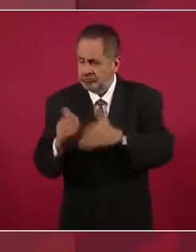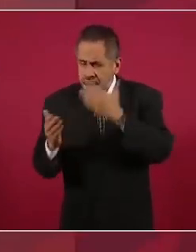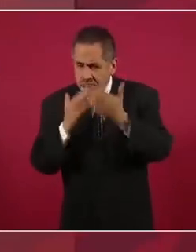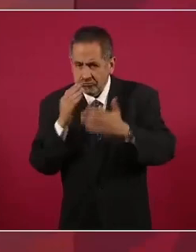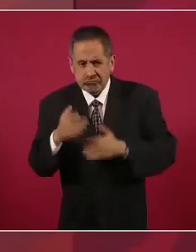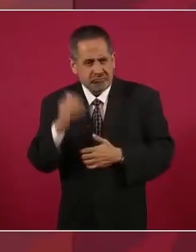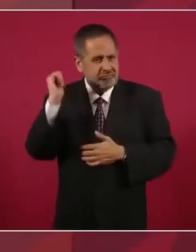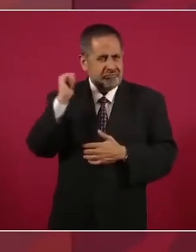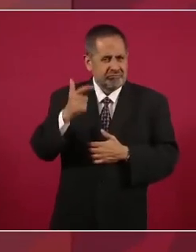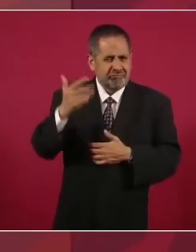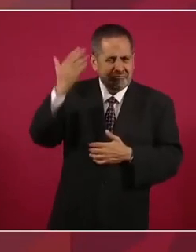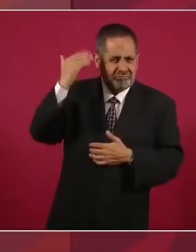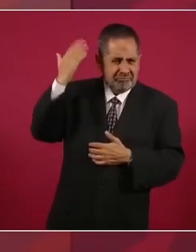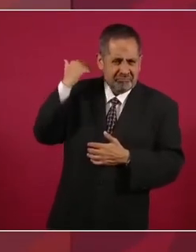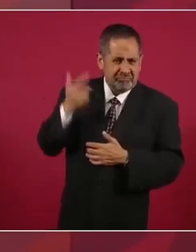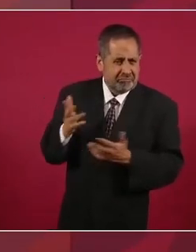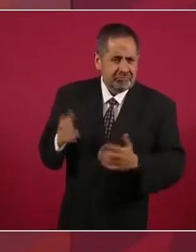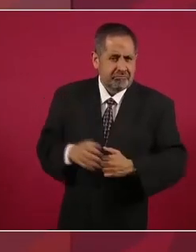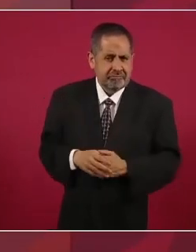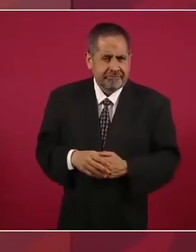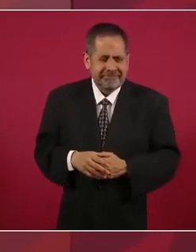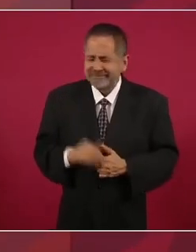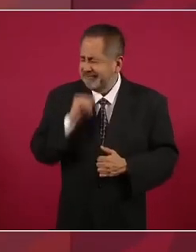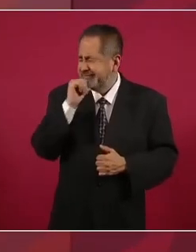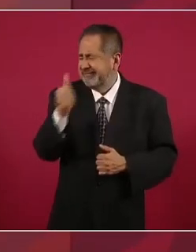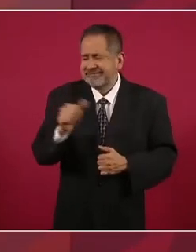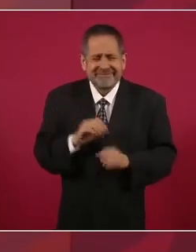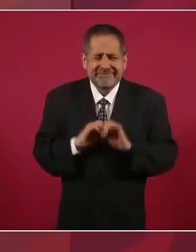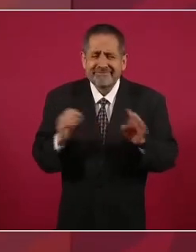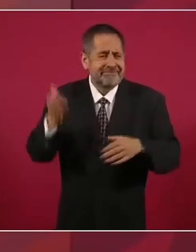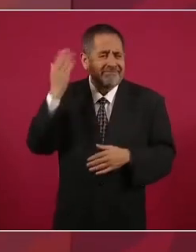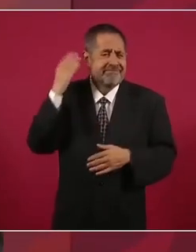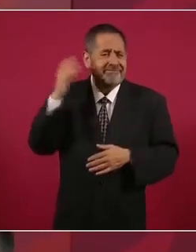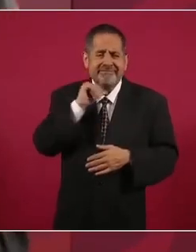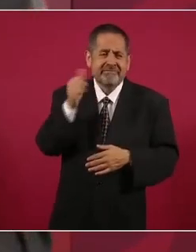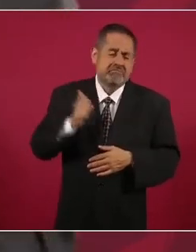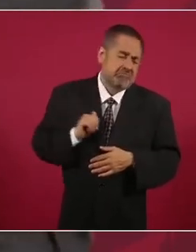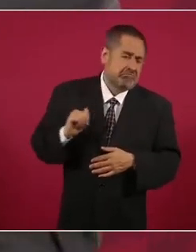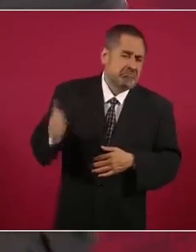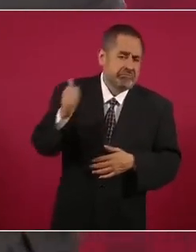nada, nada. Entonces,